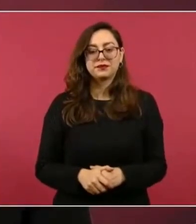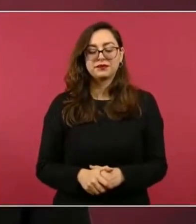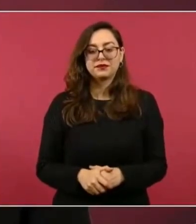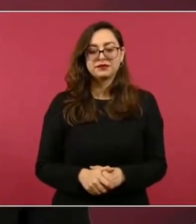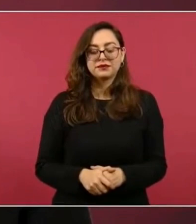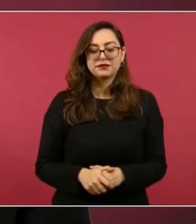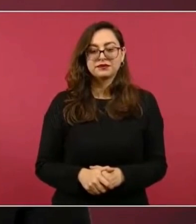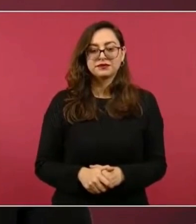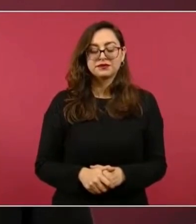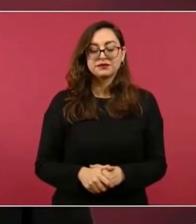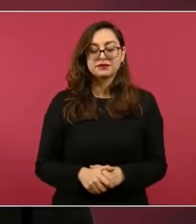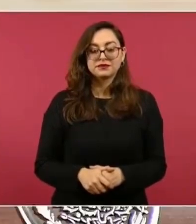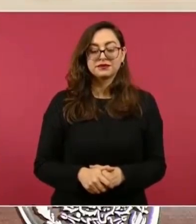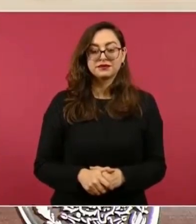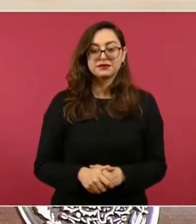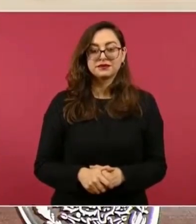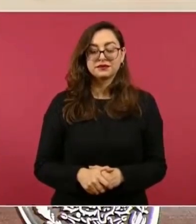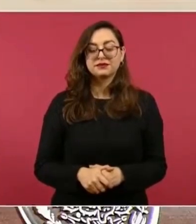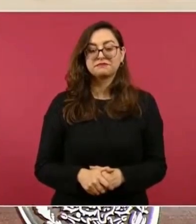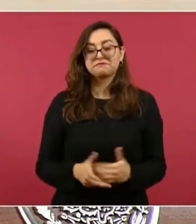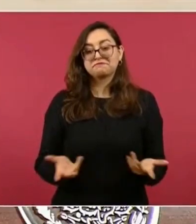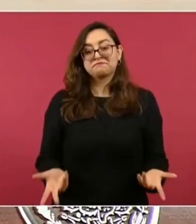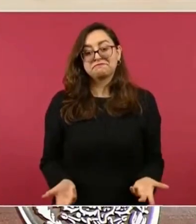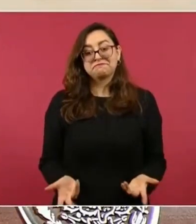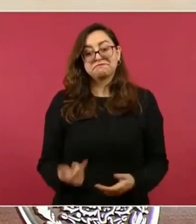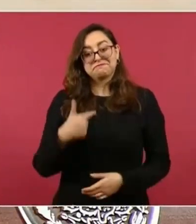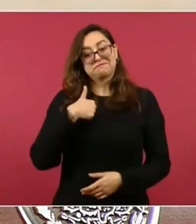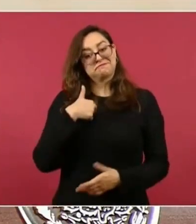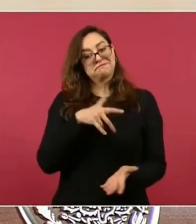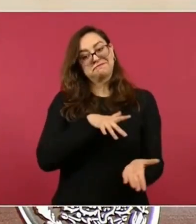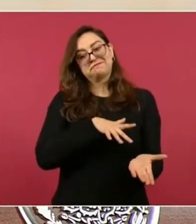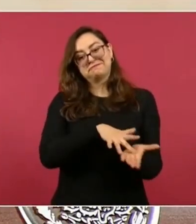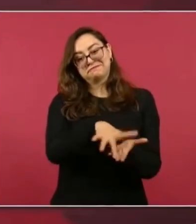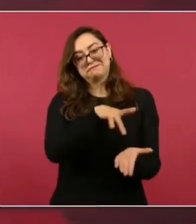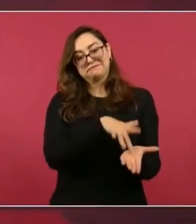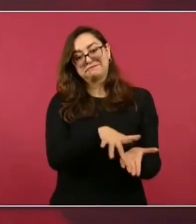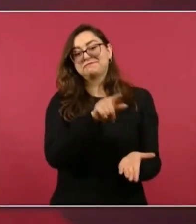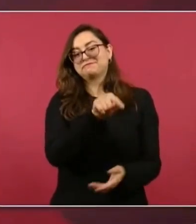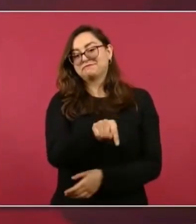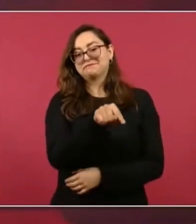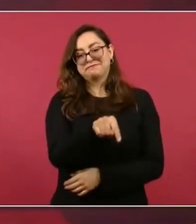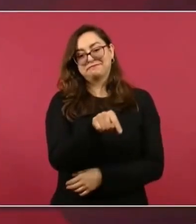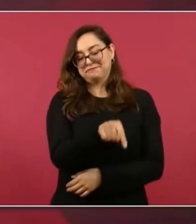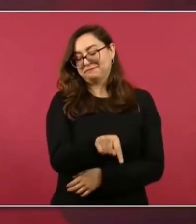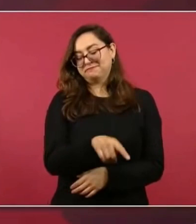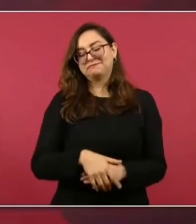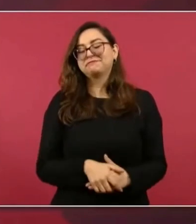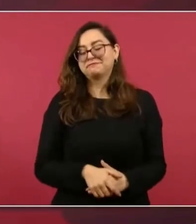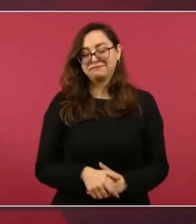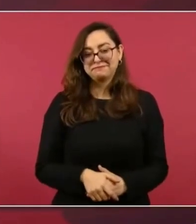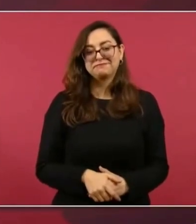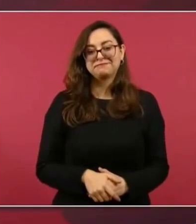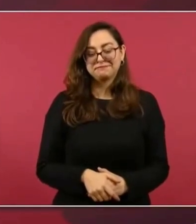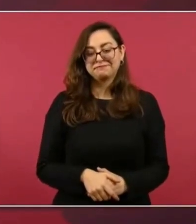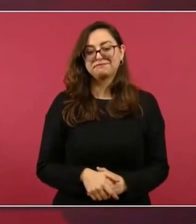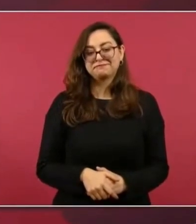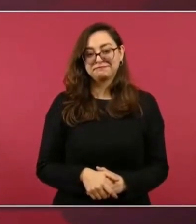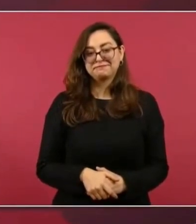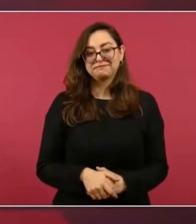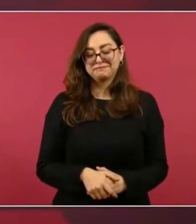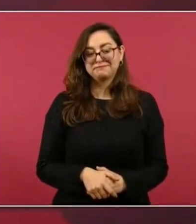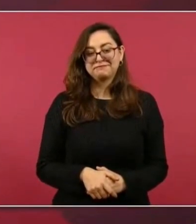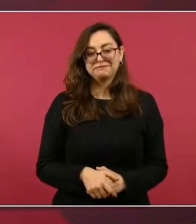aunque pues yo estoy a favor de Guasave.